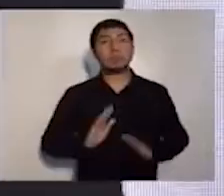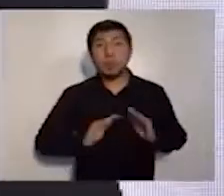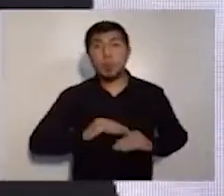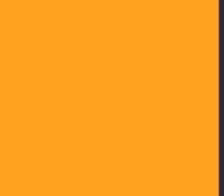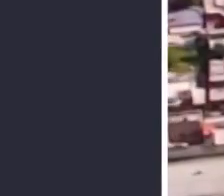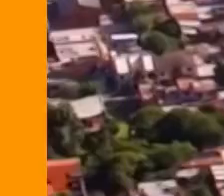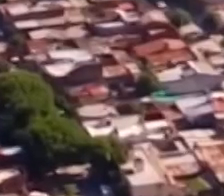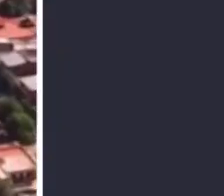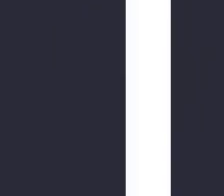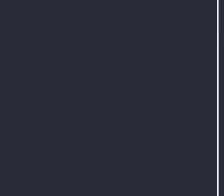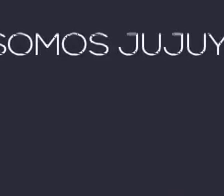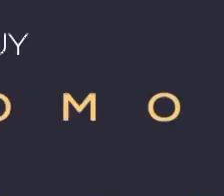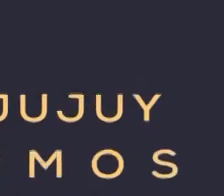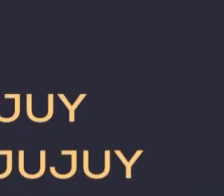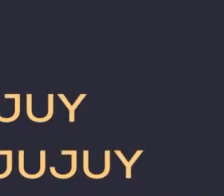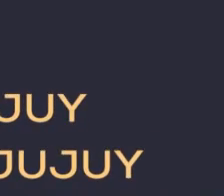señor gobernador.